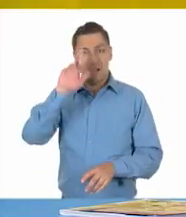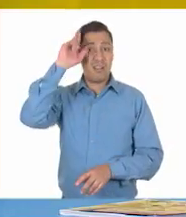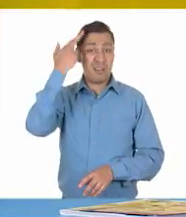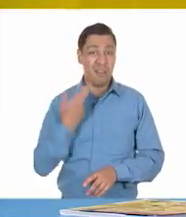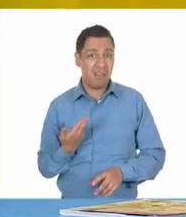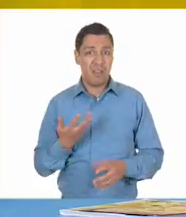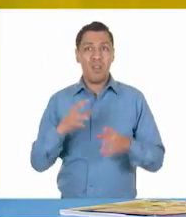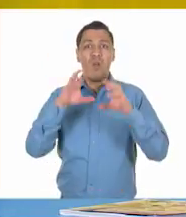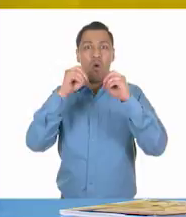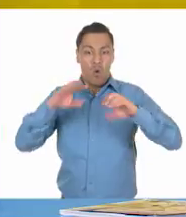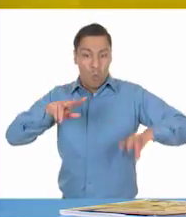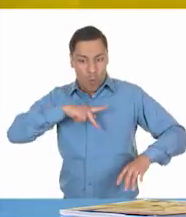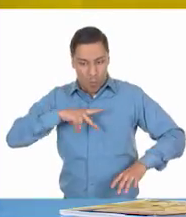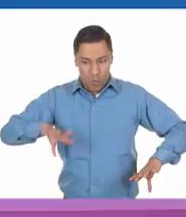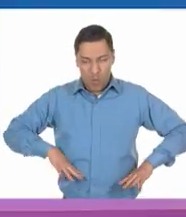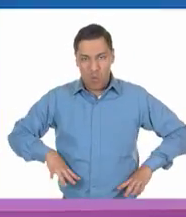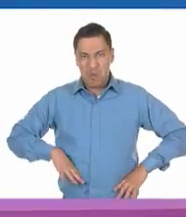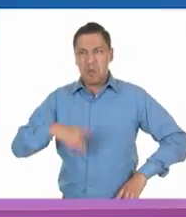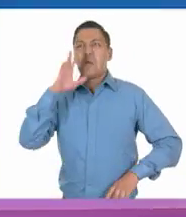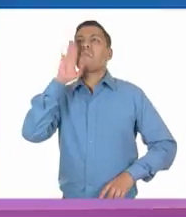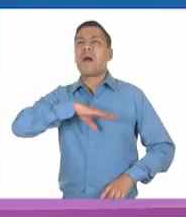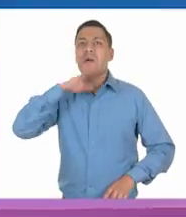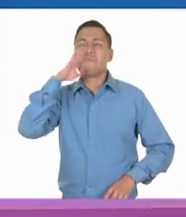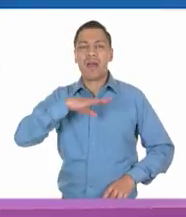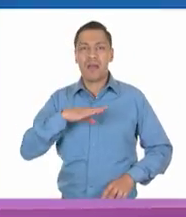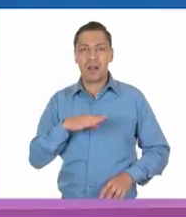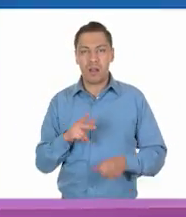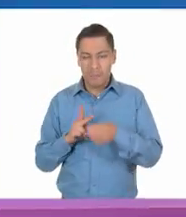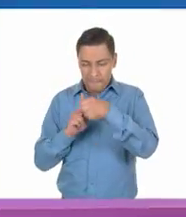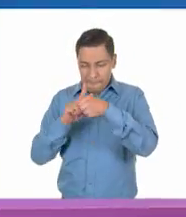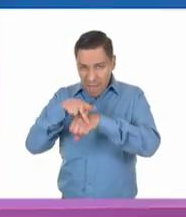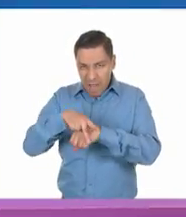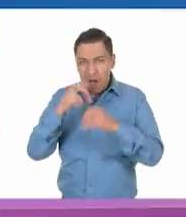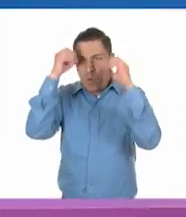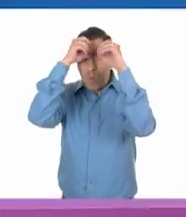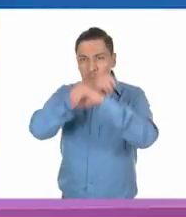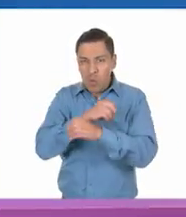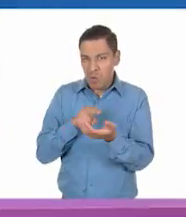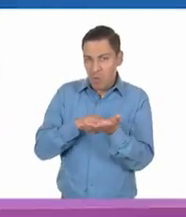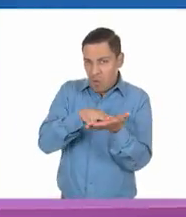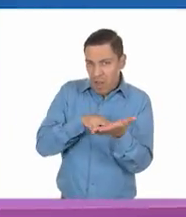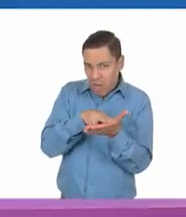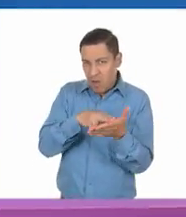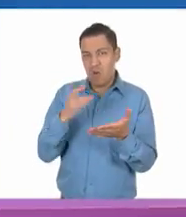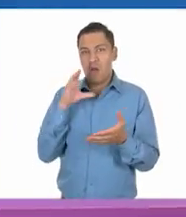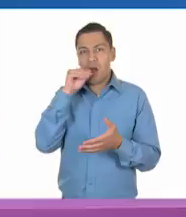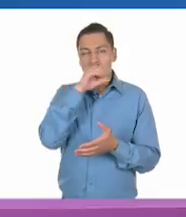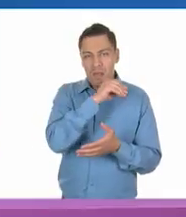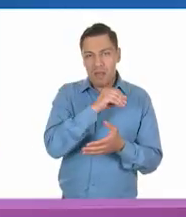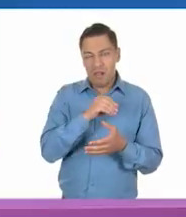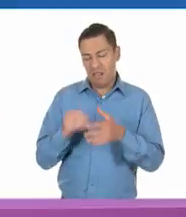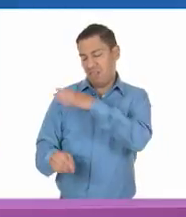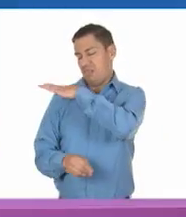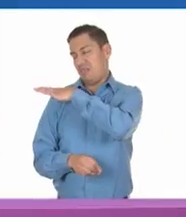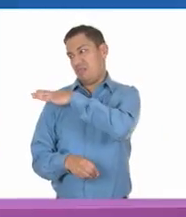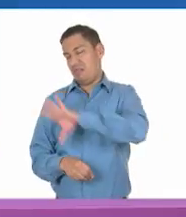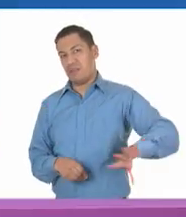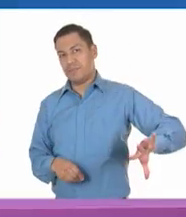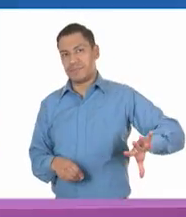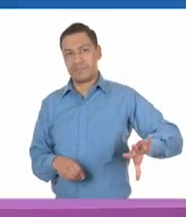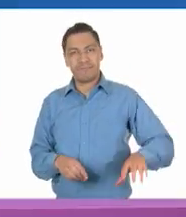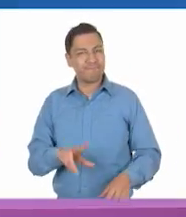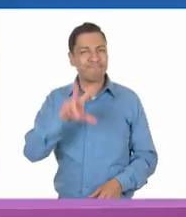sus propias características. Pero si todas las niñas y todos los niños tenemos características bellas,